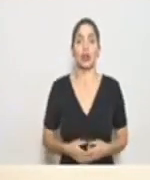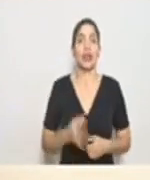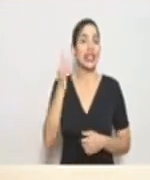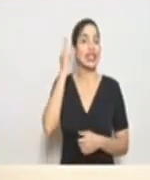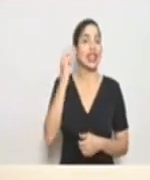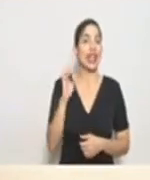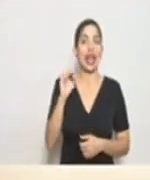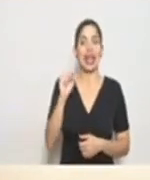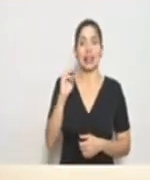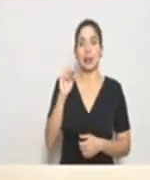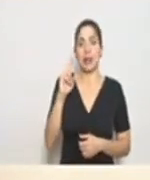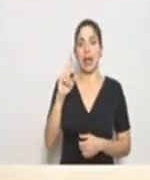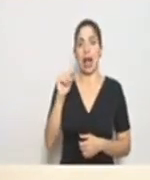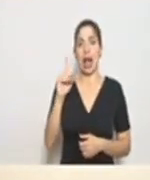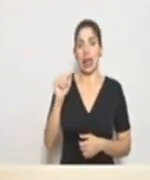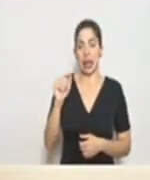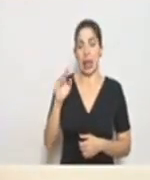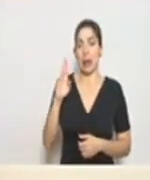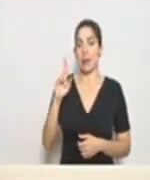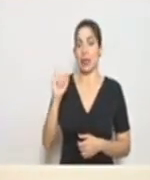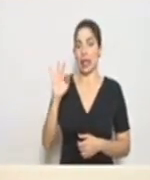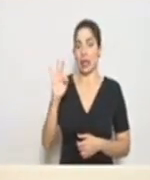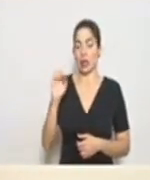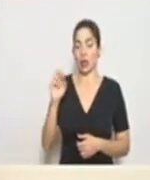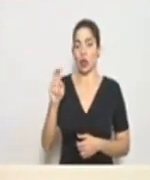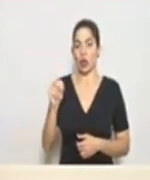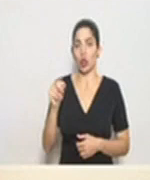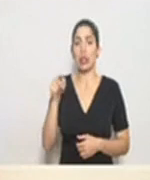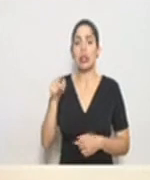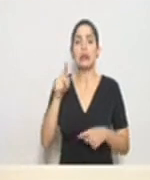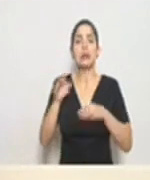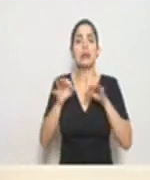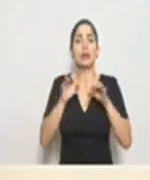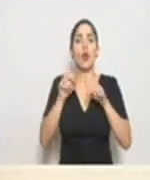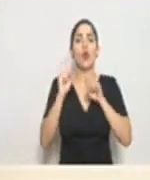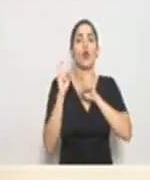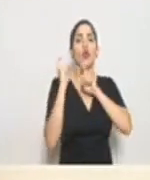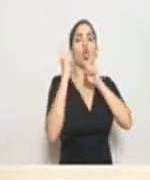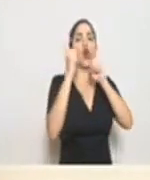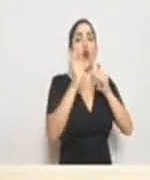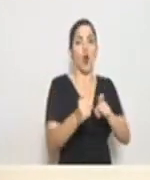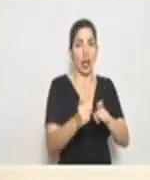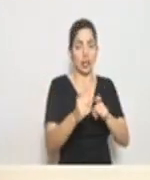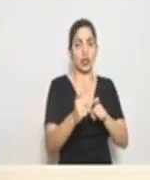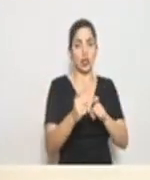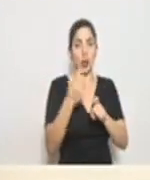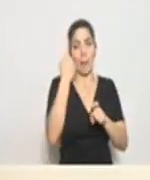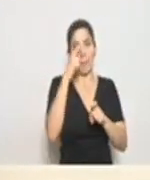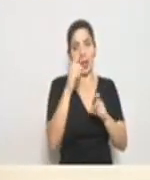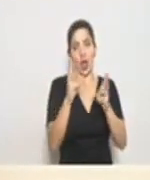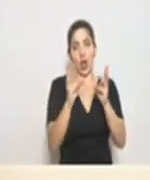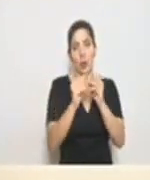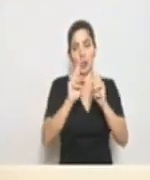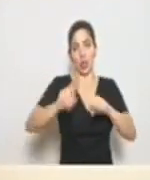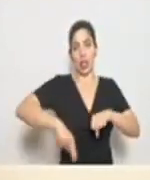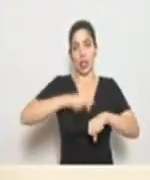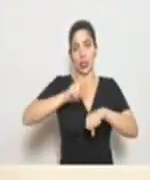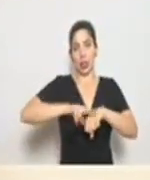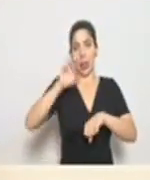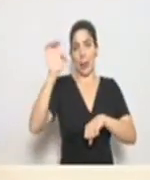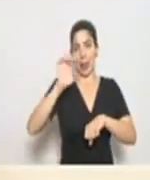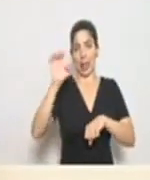la señora Esmeralda Britton, quien nos detallará de una donación que está realizando a la Comisión Nacional de